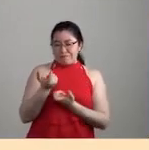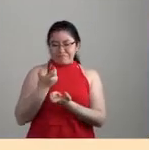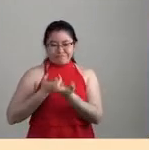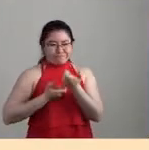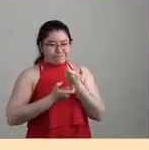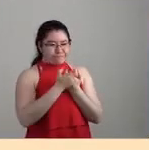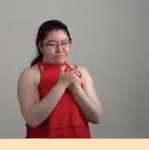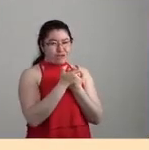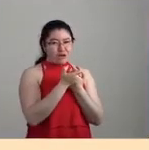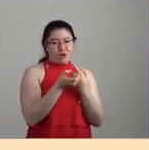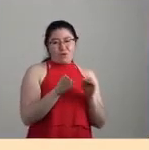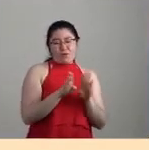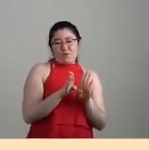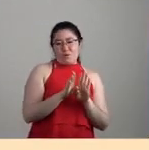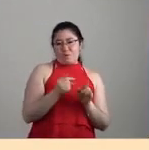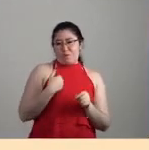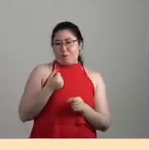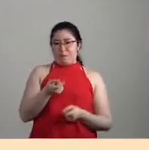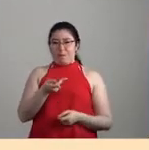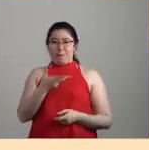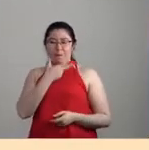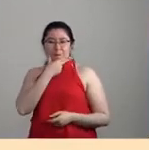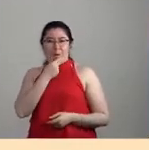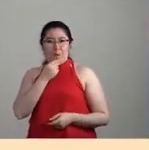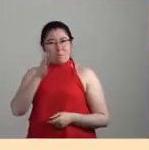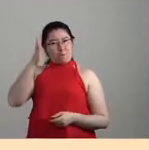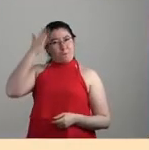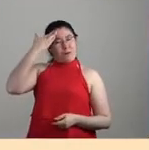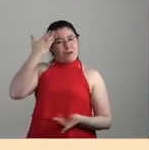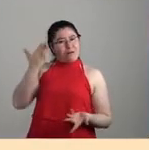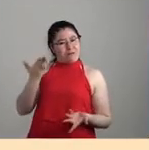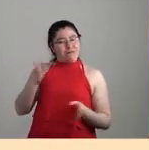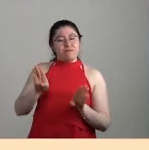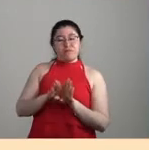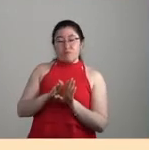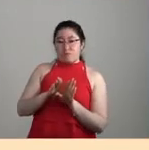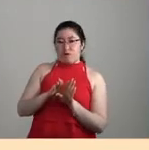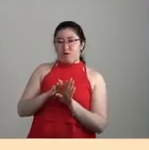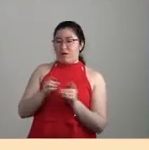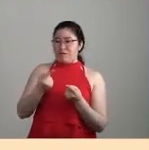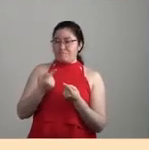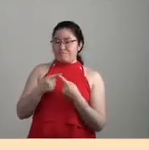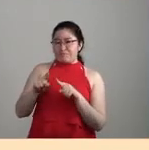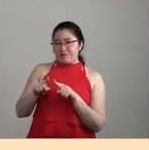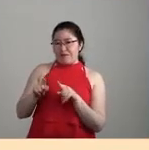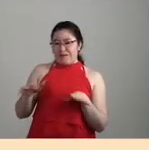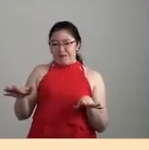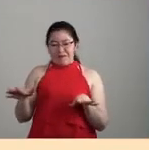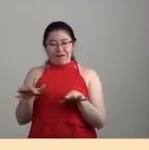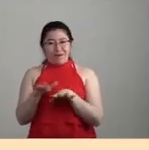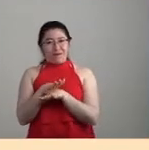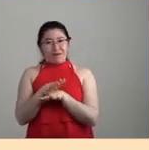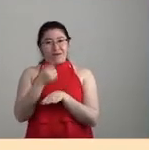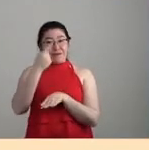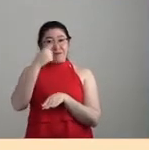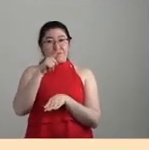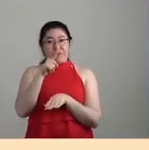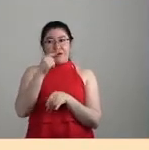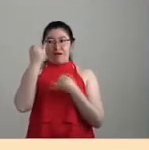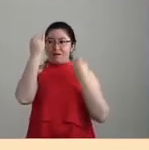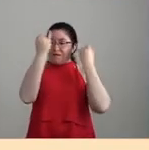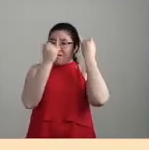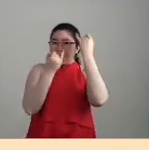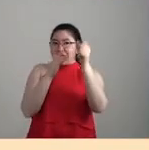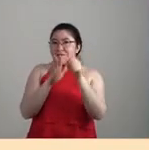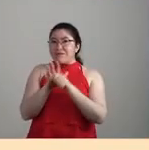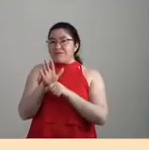capitalistas, coloniales, patriarcales, e ir fisurando, ¿no?, estas fantasías y que una de esas fantasías, pues es